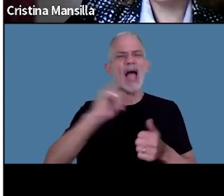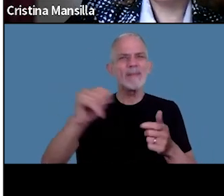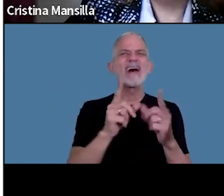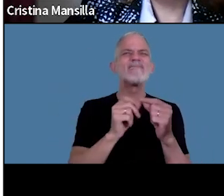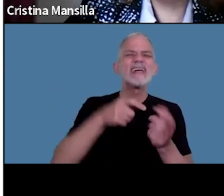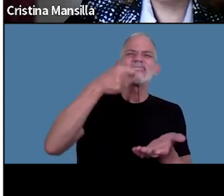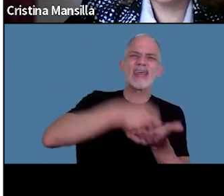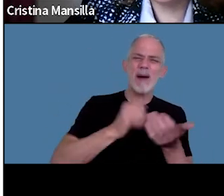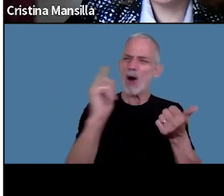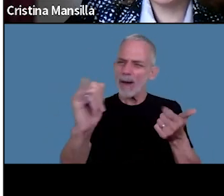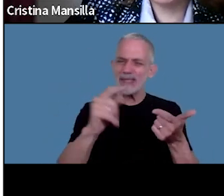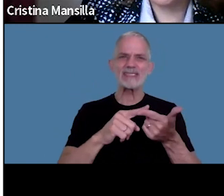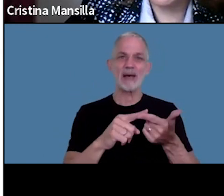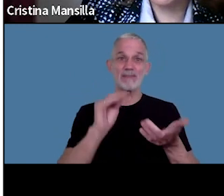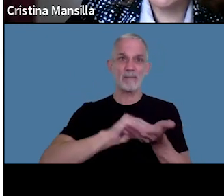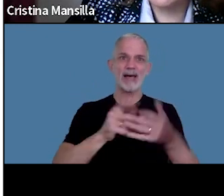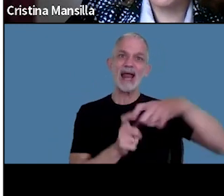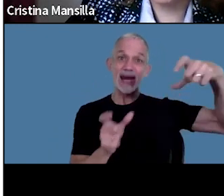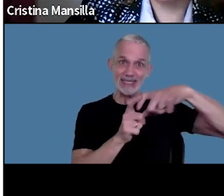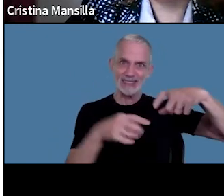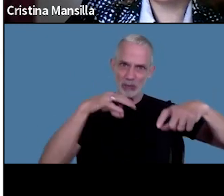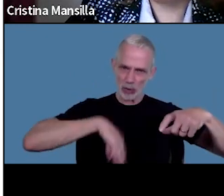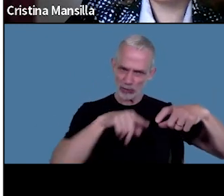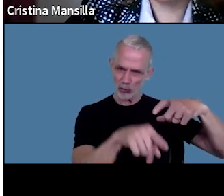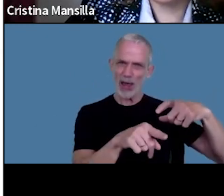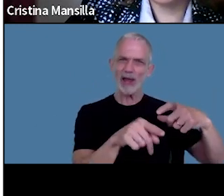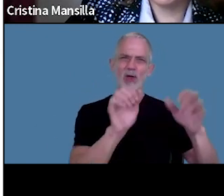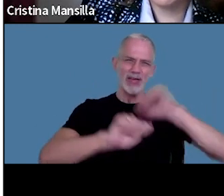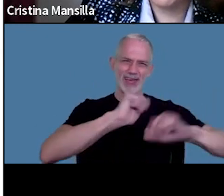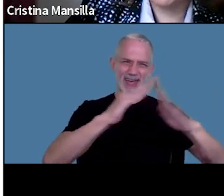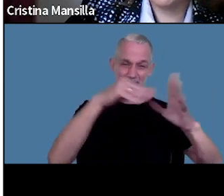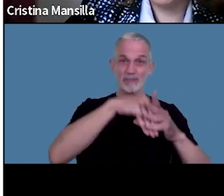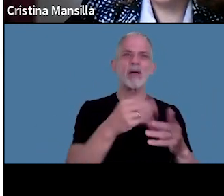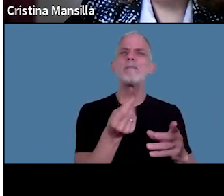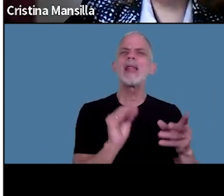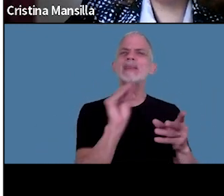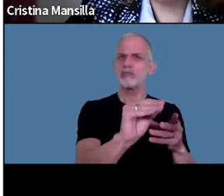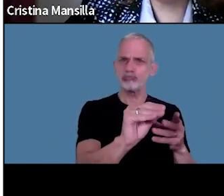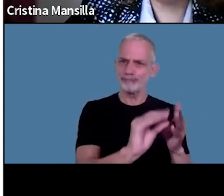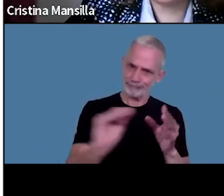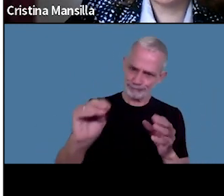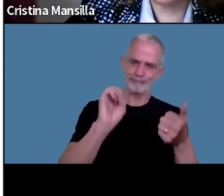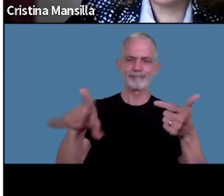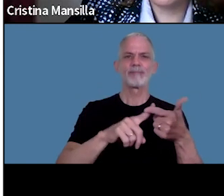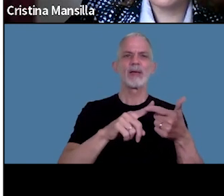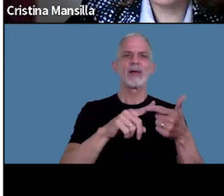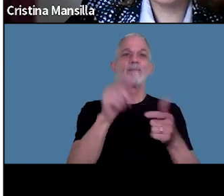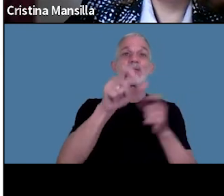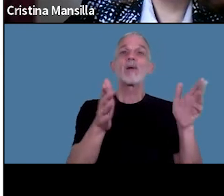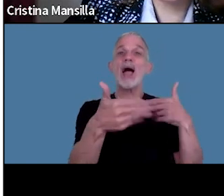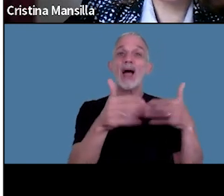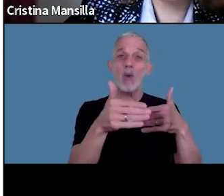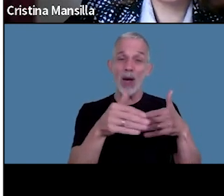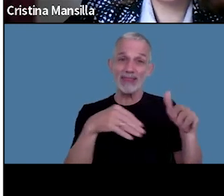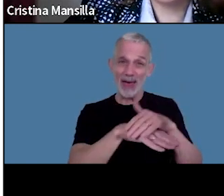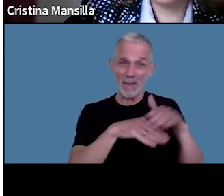de pago incorporando el recibo de sueldo con el monto de la asignación los datos de la cuenta bancaria